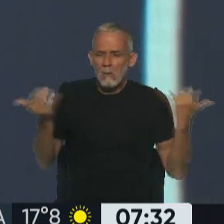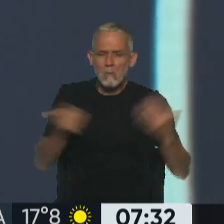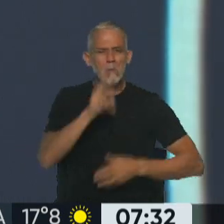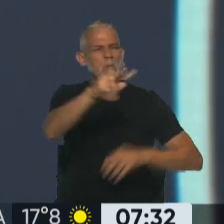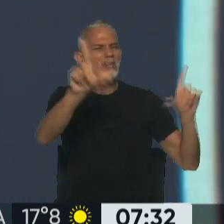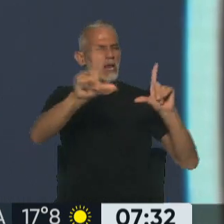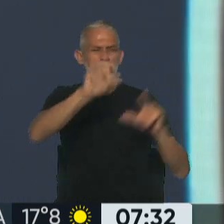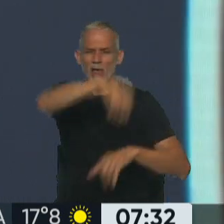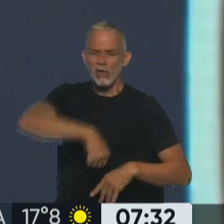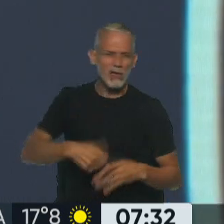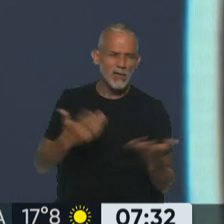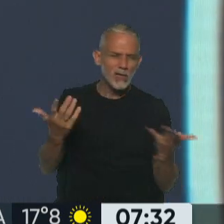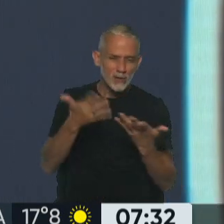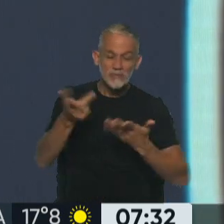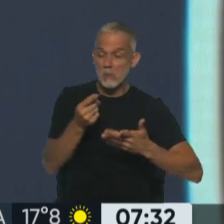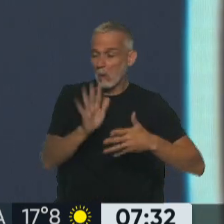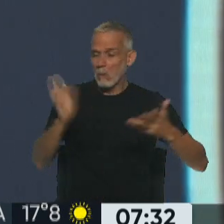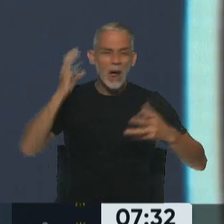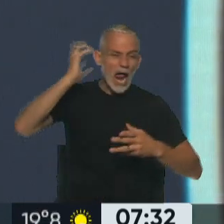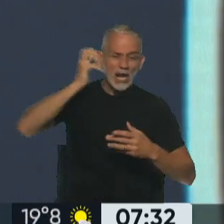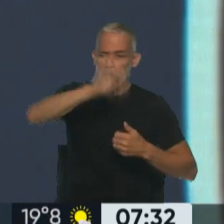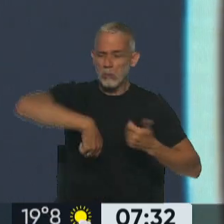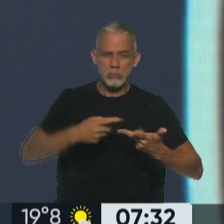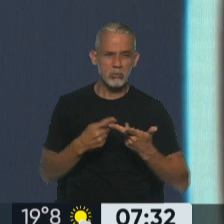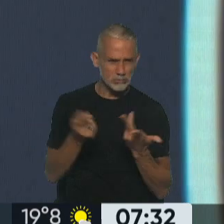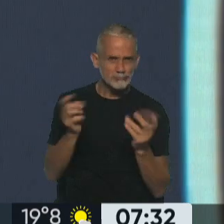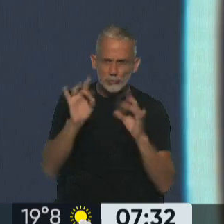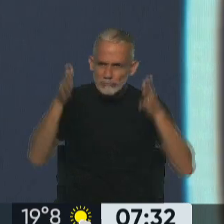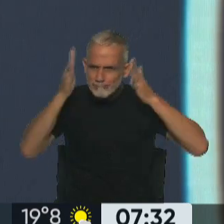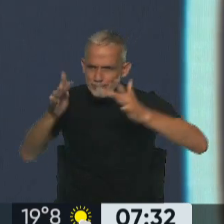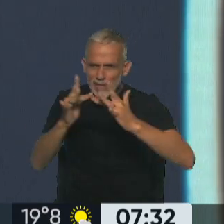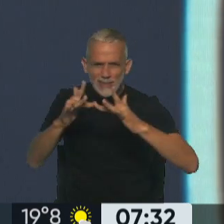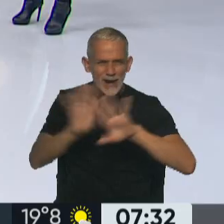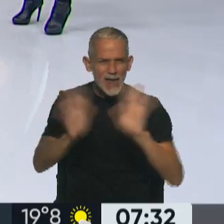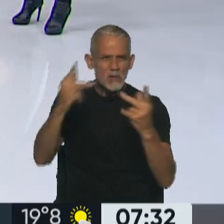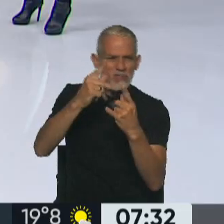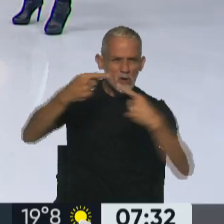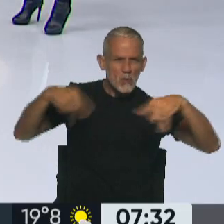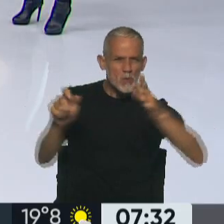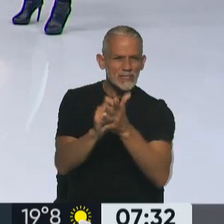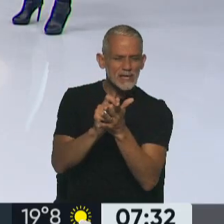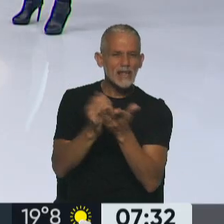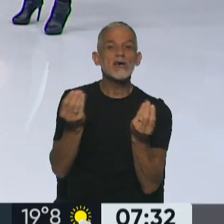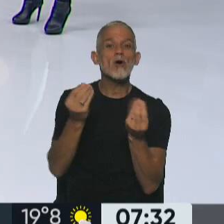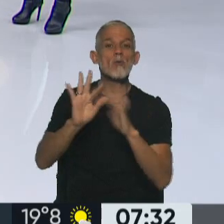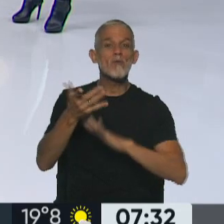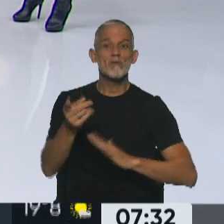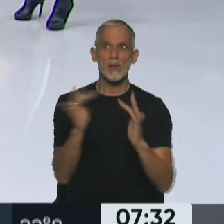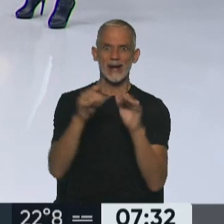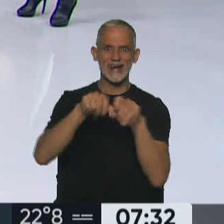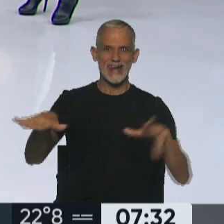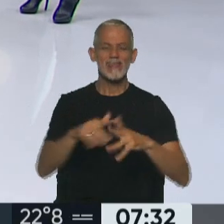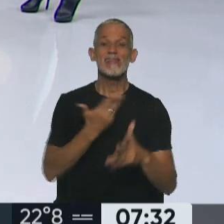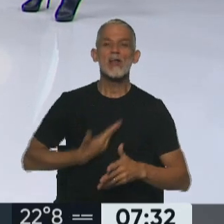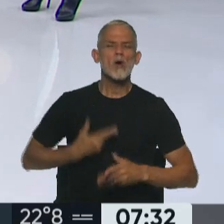Irina, televisión, está ajena a la radio, está en las redes sociales. Por eso es importante saber cómo quedarán las redes sociales del